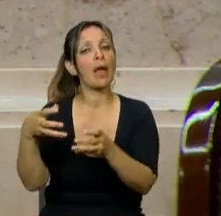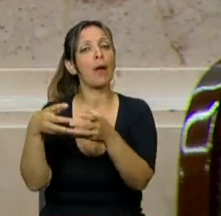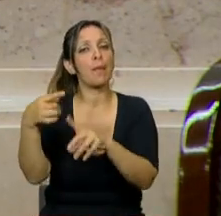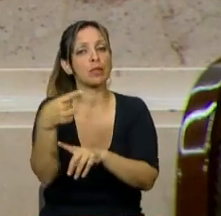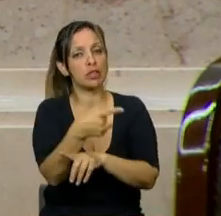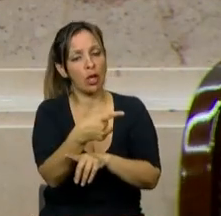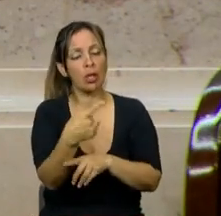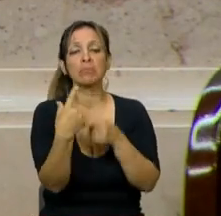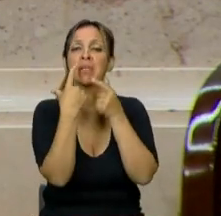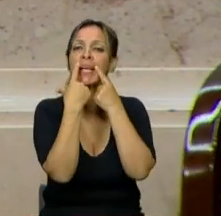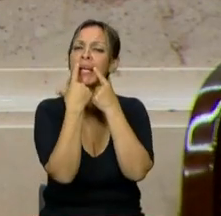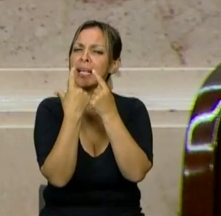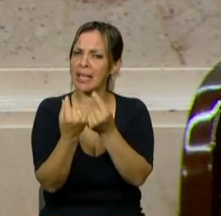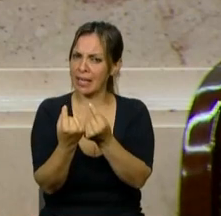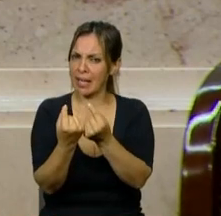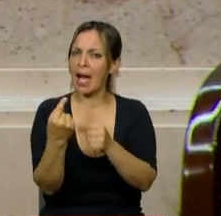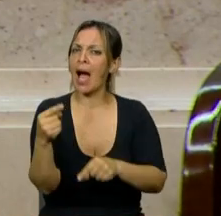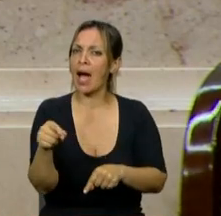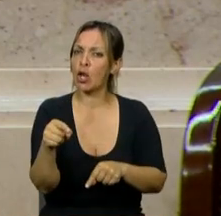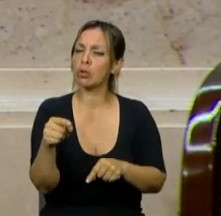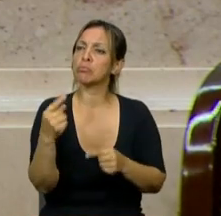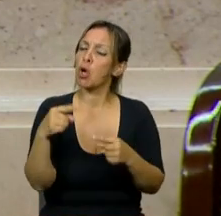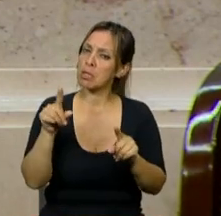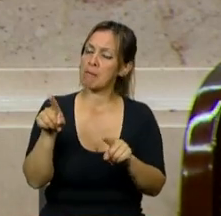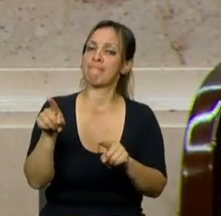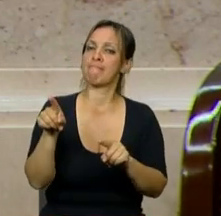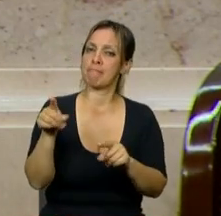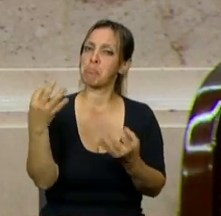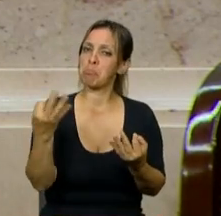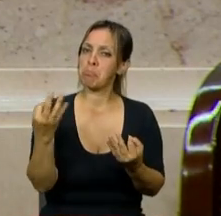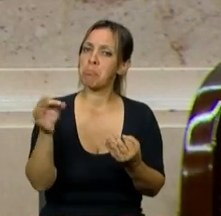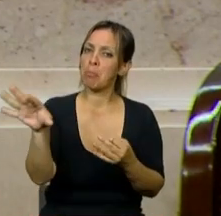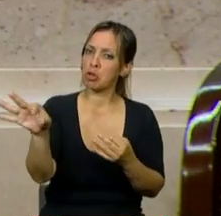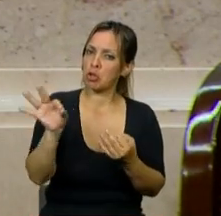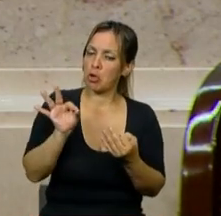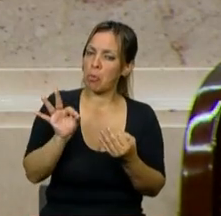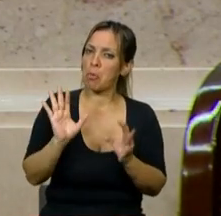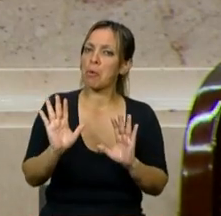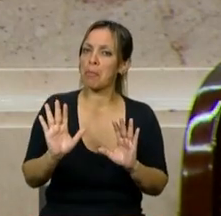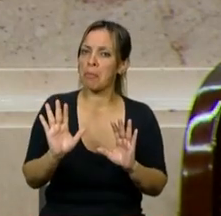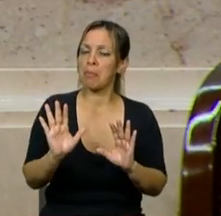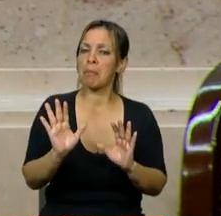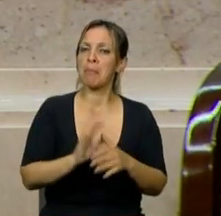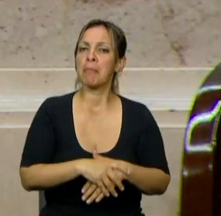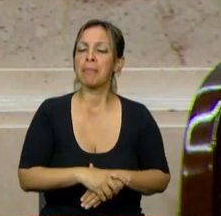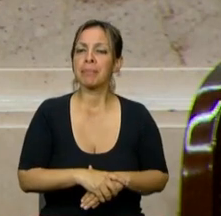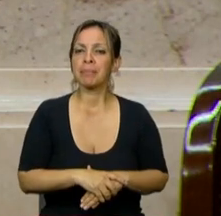críticas muy valederas que fueron tomadas por